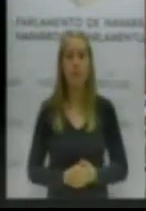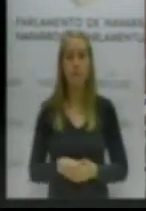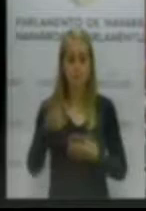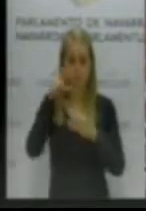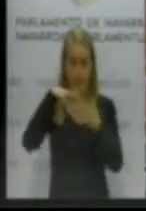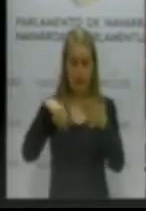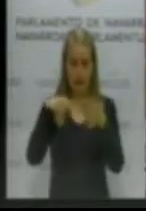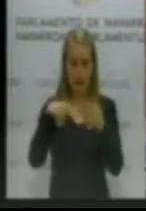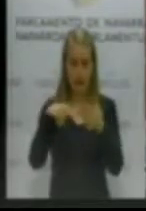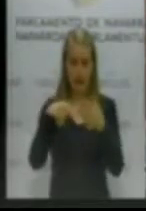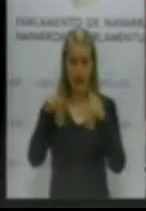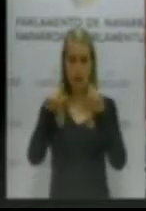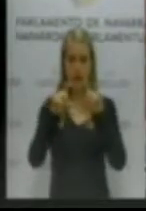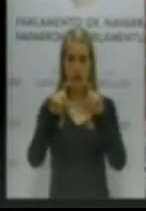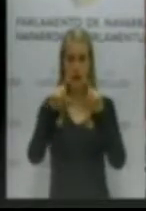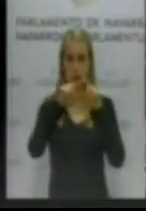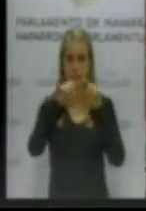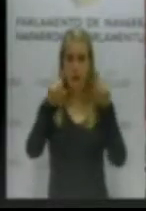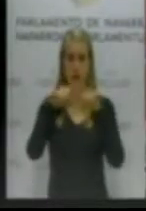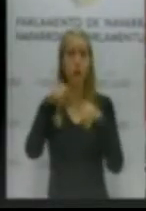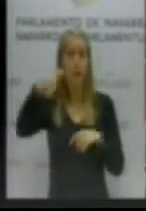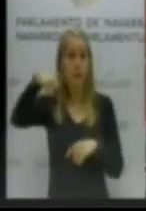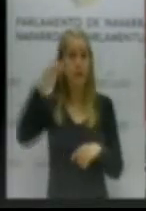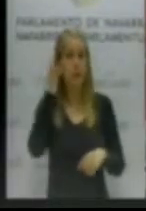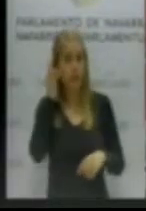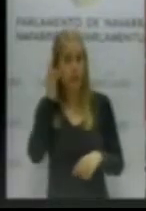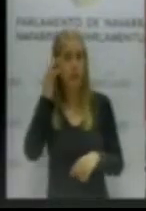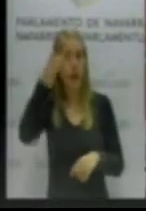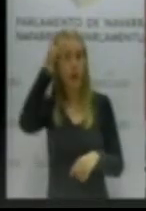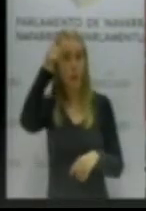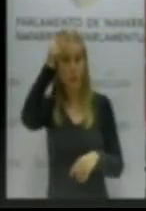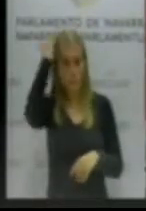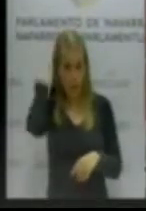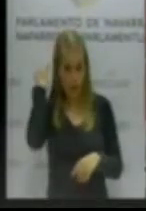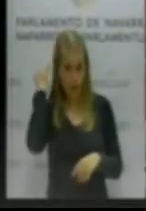Leíamos en prensa que la propia presidenta, la señora Barcos, en Madrid,